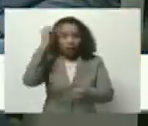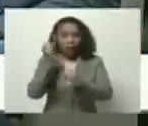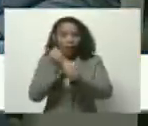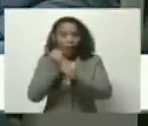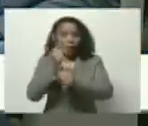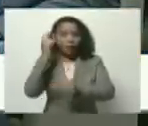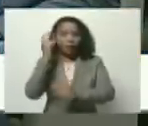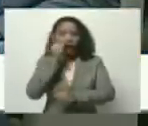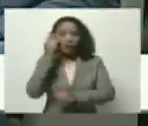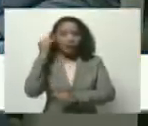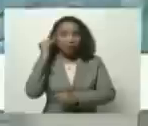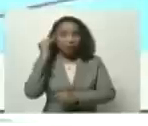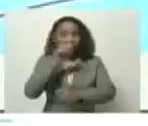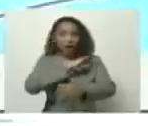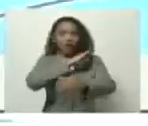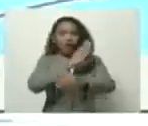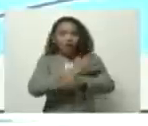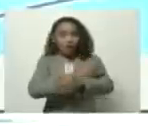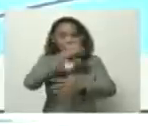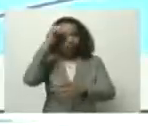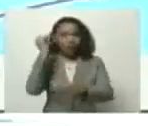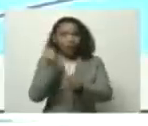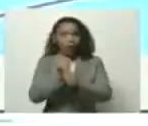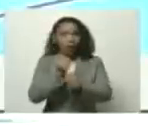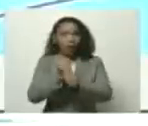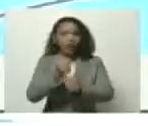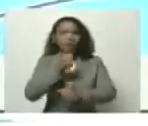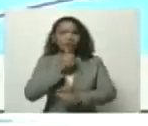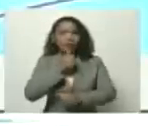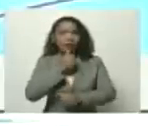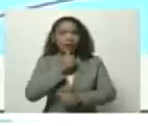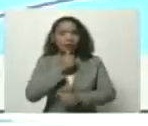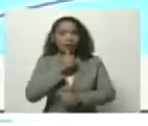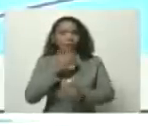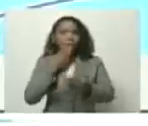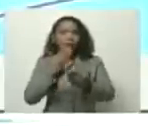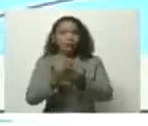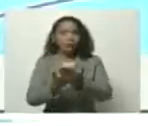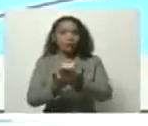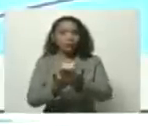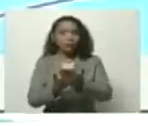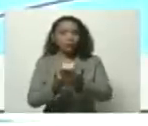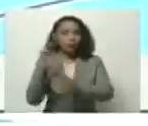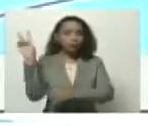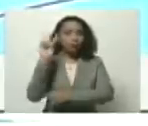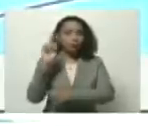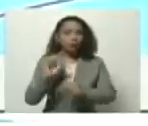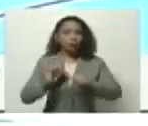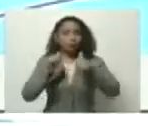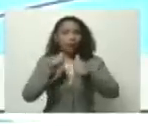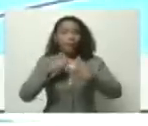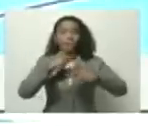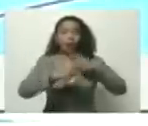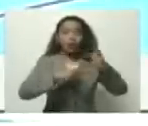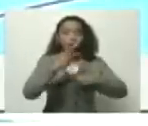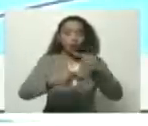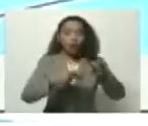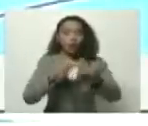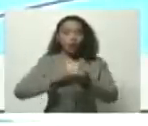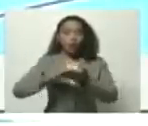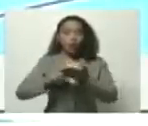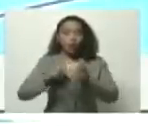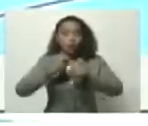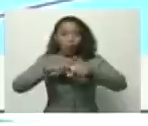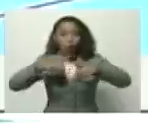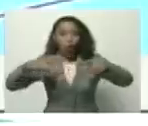los trabajadores, la fuerza de trabajadores quienes han permitido que Venezuela inicie un proceso de recuperación,